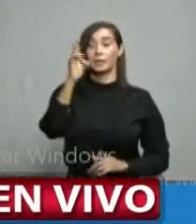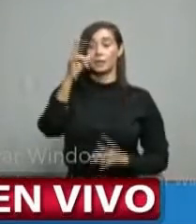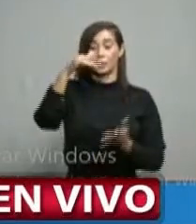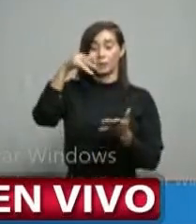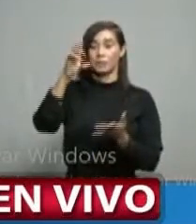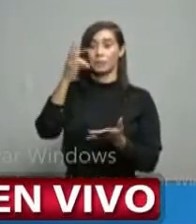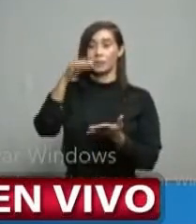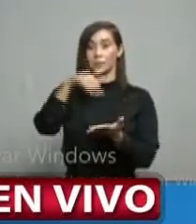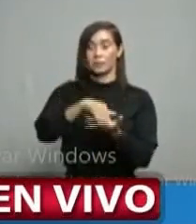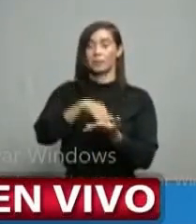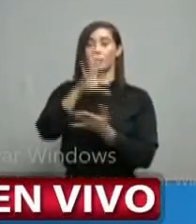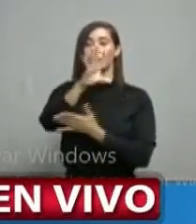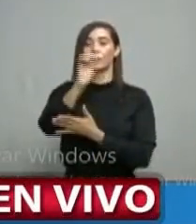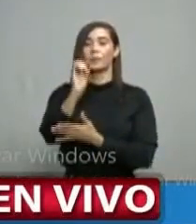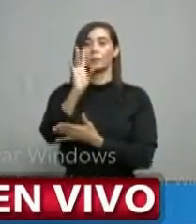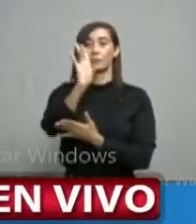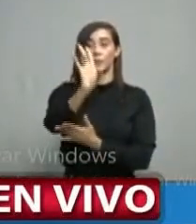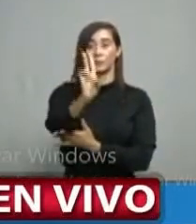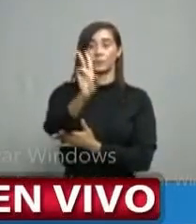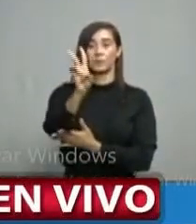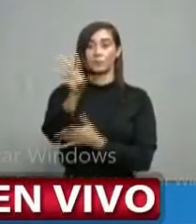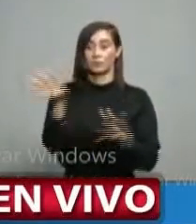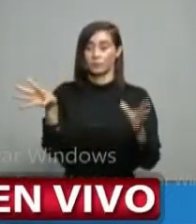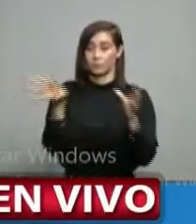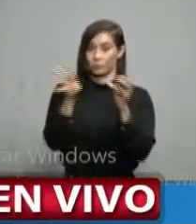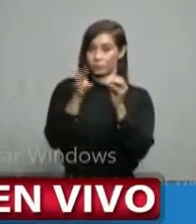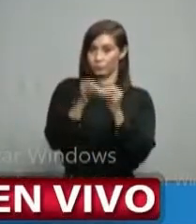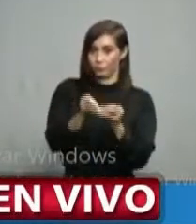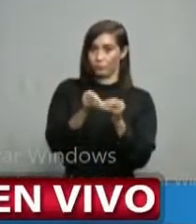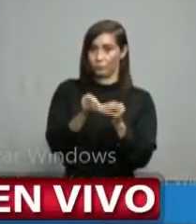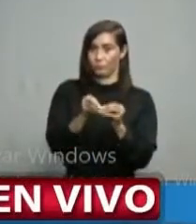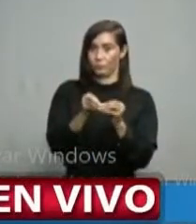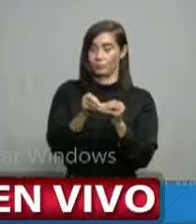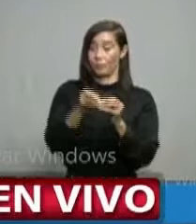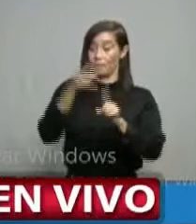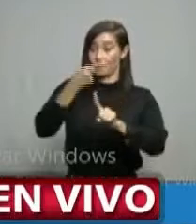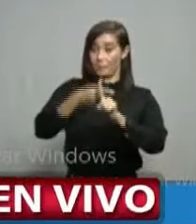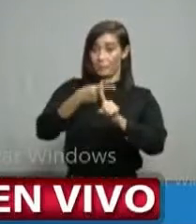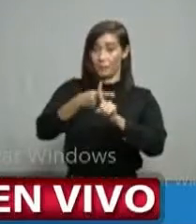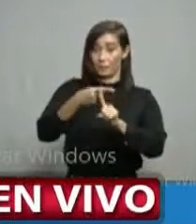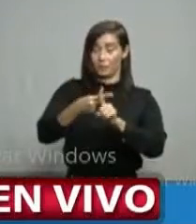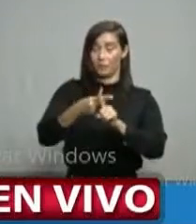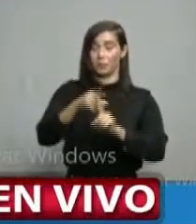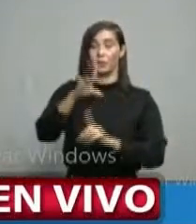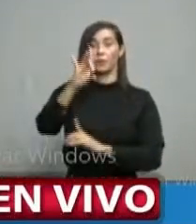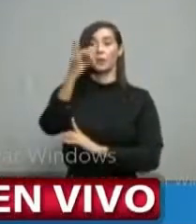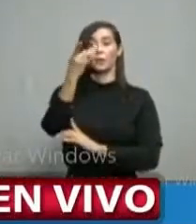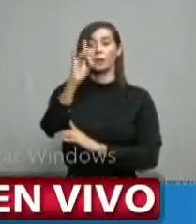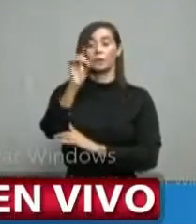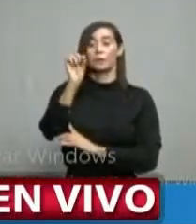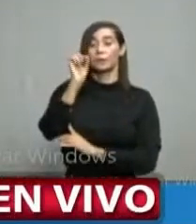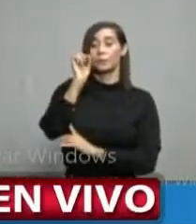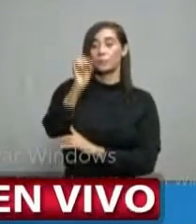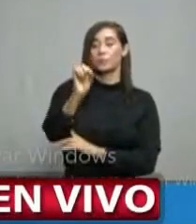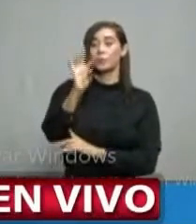.572 acumulados, confirmados, 18.49